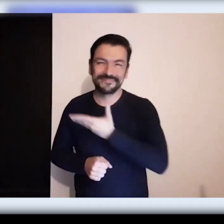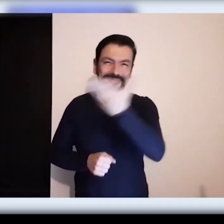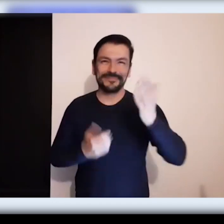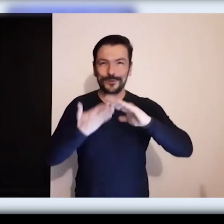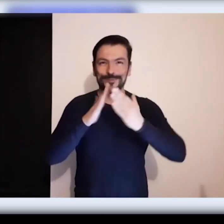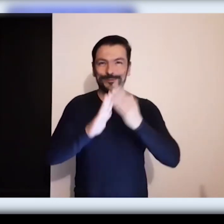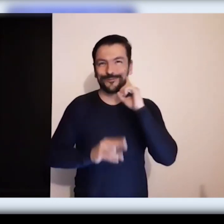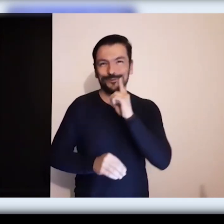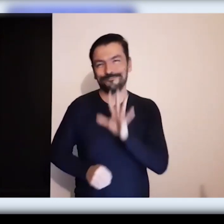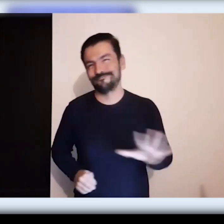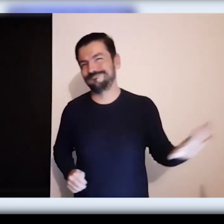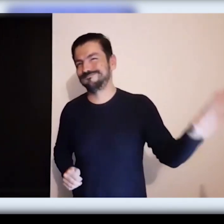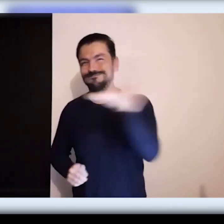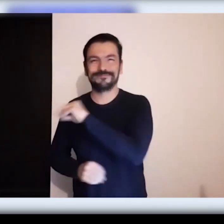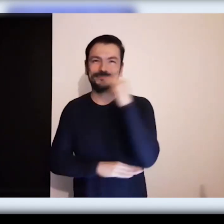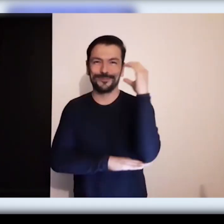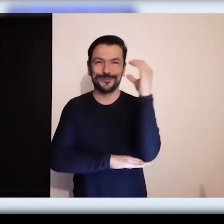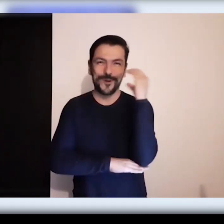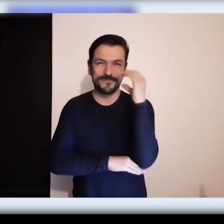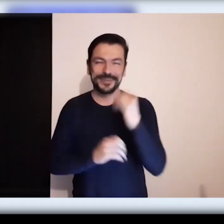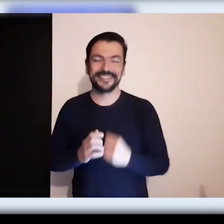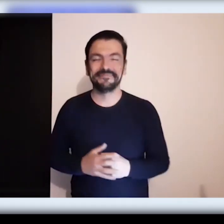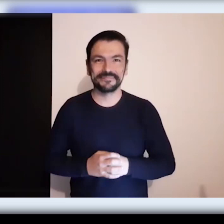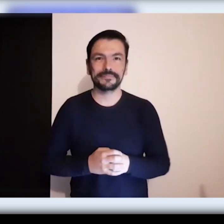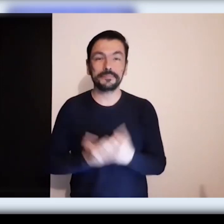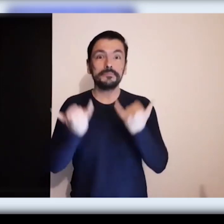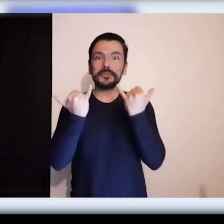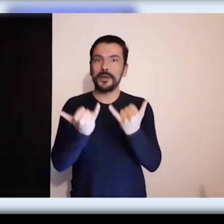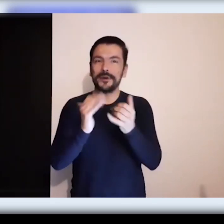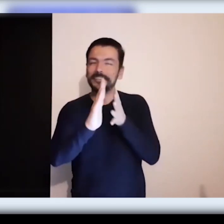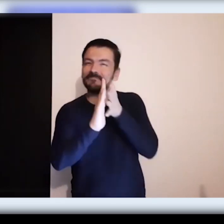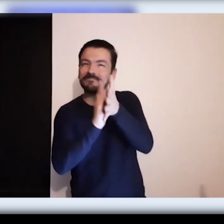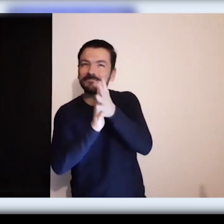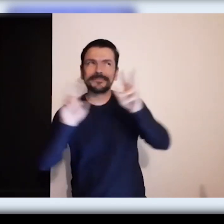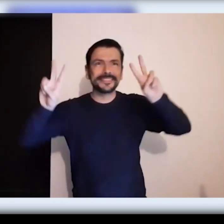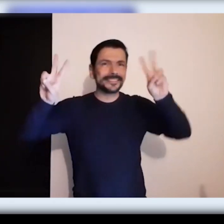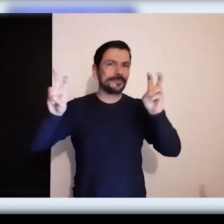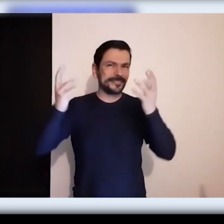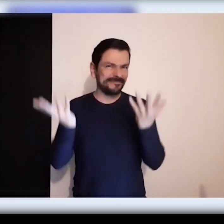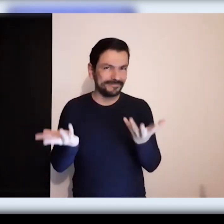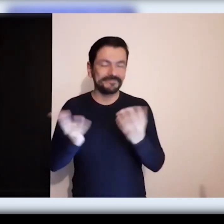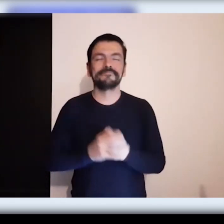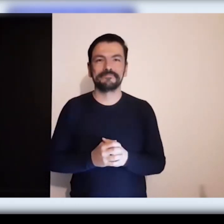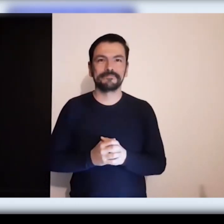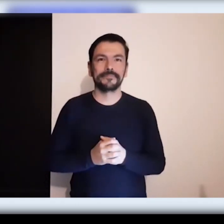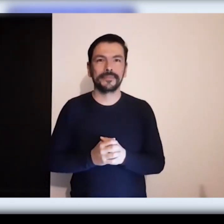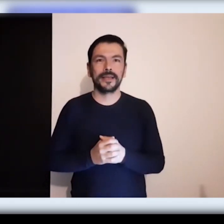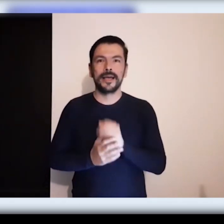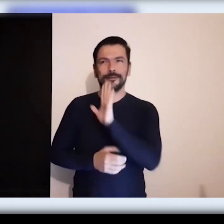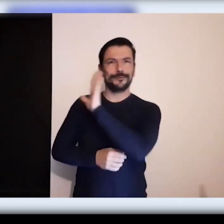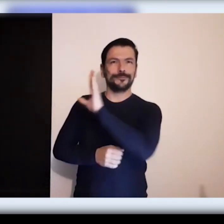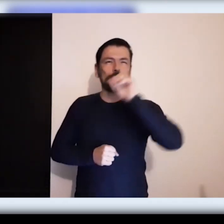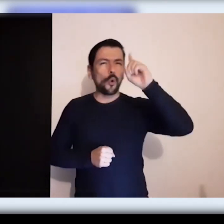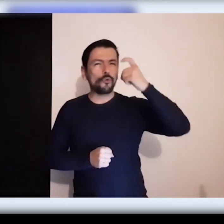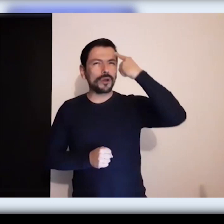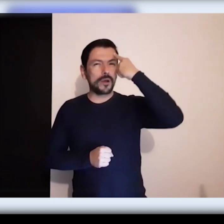Saludos para toda la comunidad sorda de Colombia. En esta oportunidad voy a hablar acerca